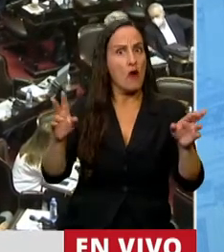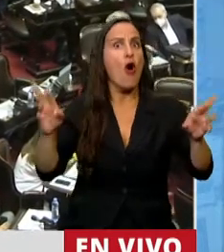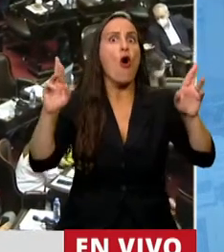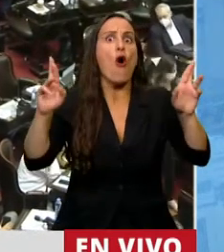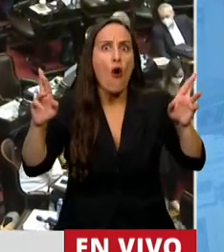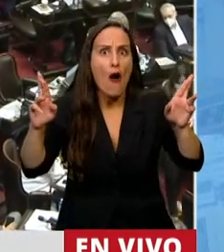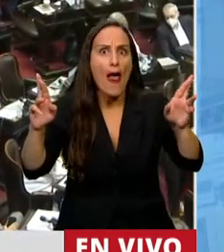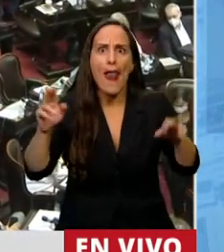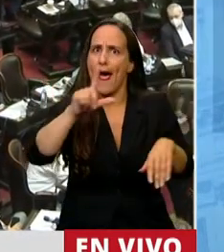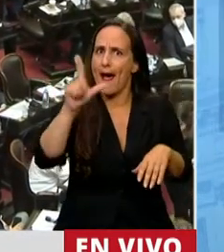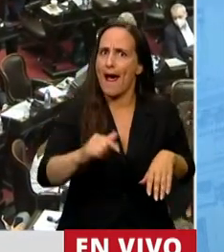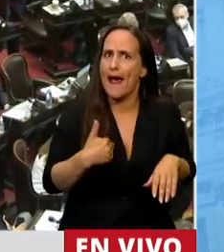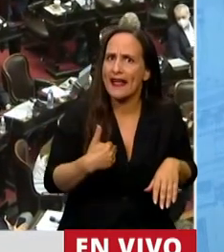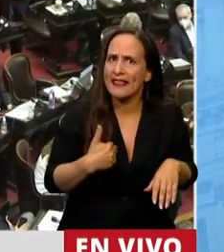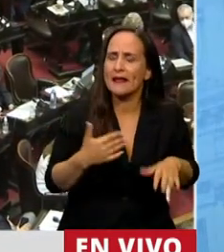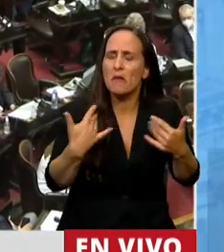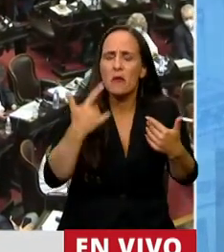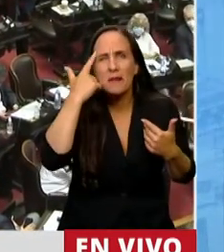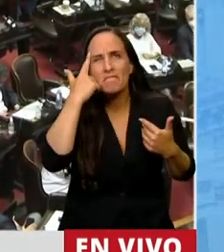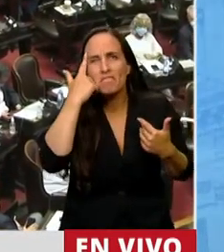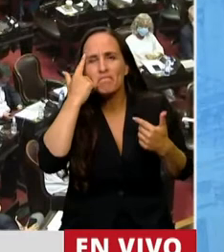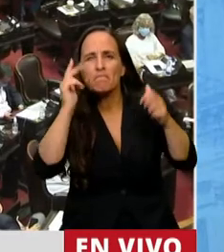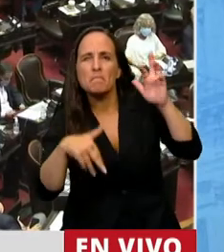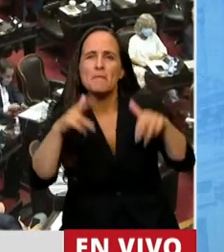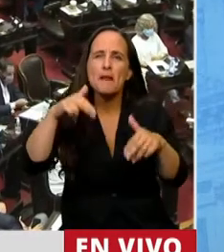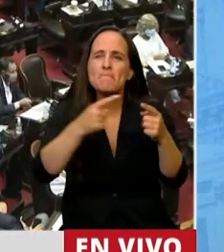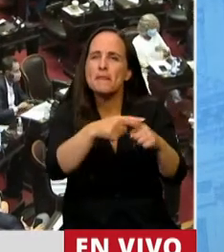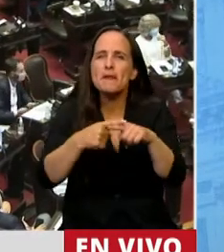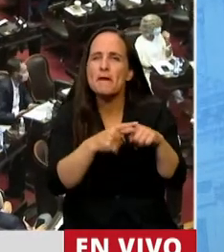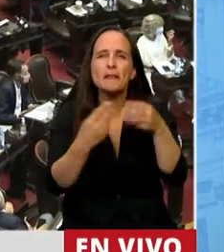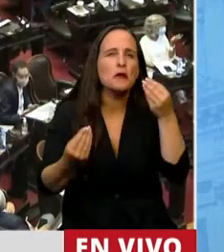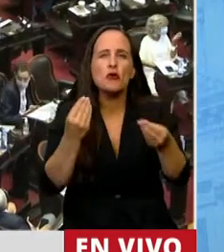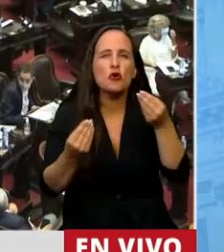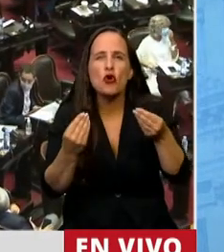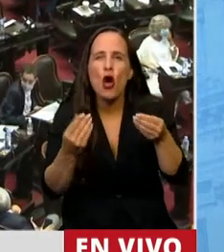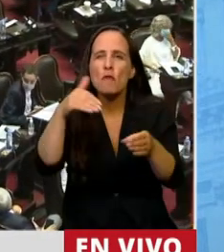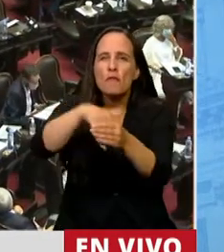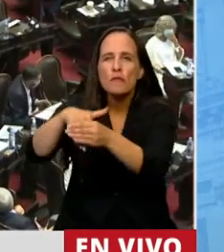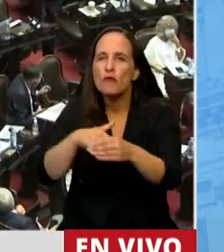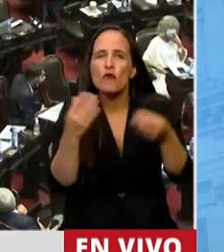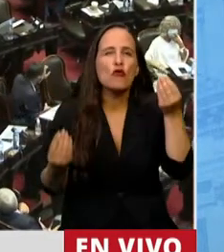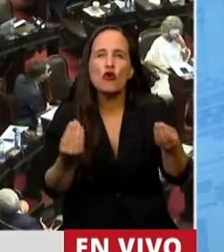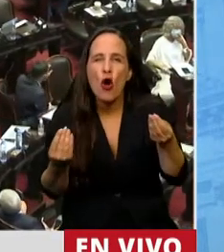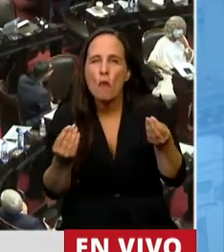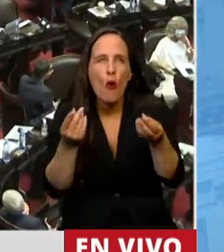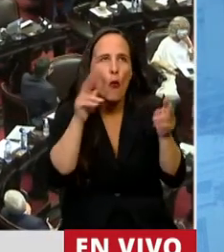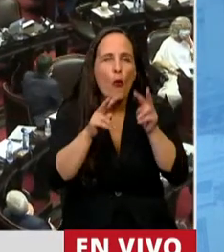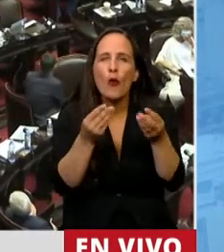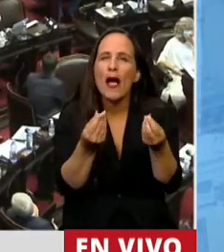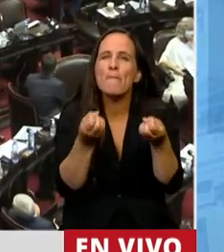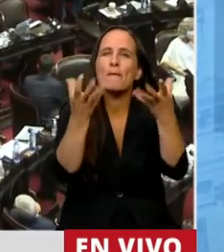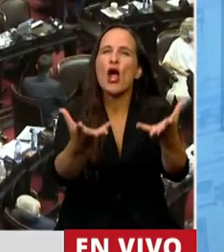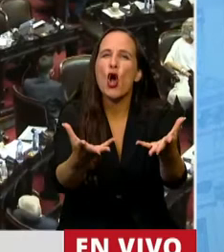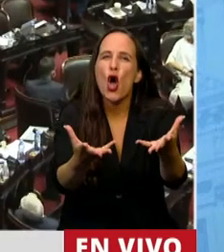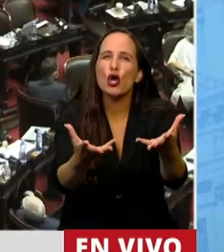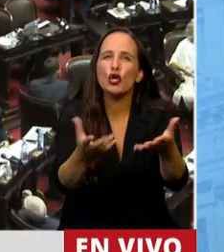discutiendo algún sistema que mejore ese sistema electoral que tenemos hoy, discutiendo proyectos como